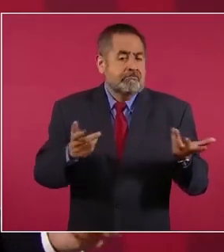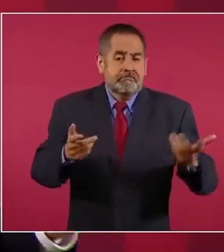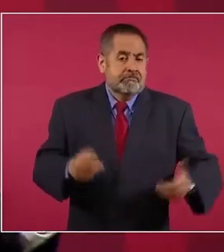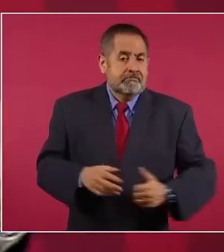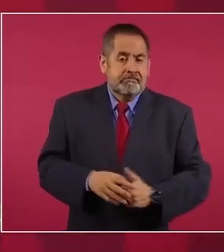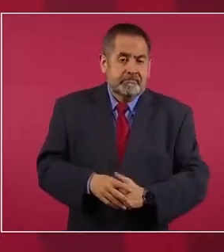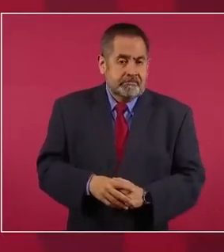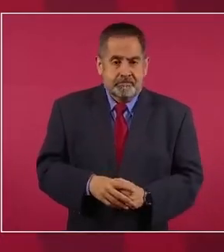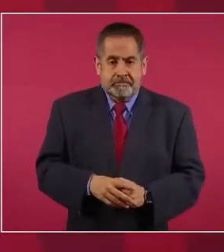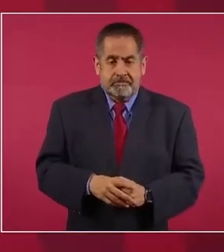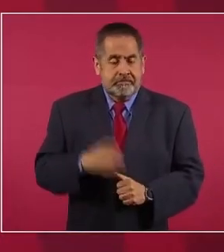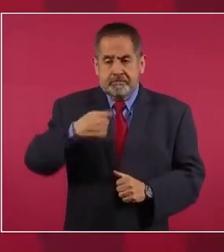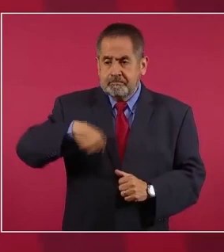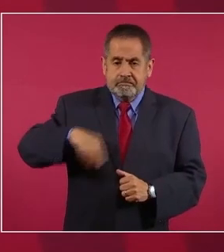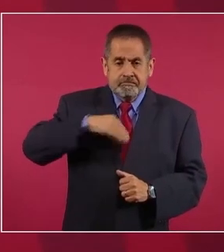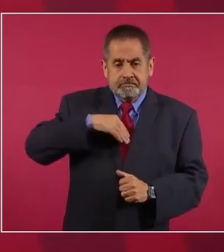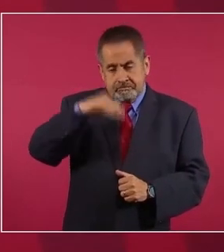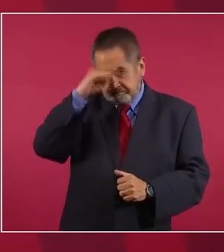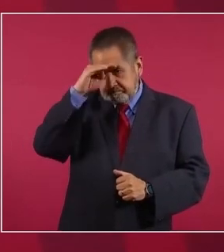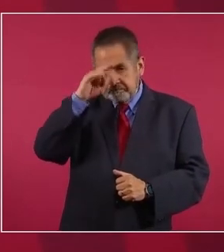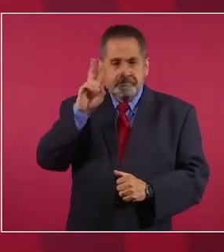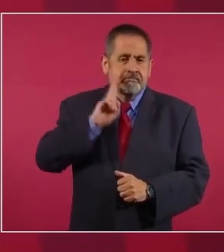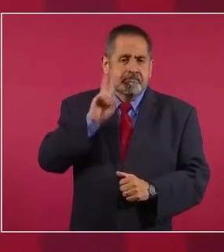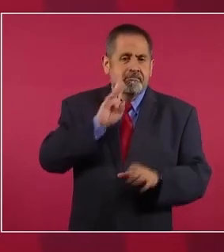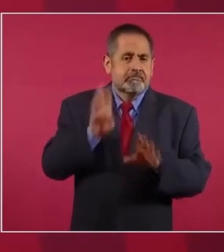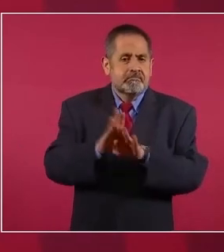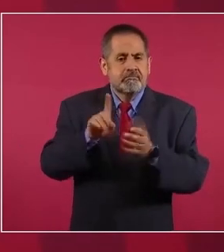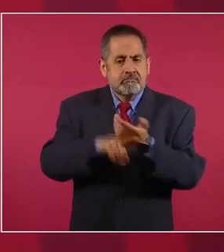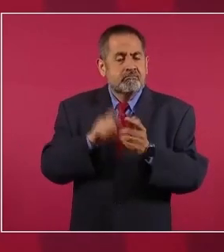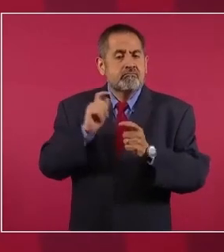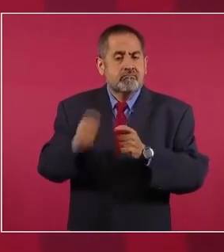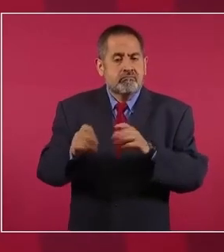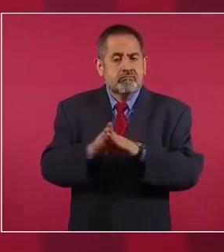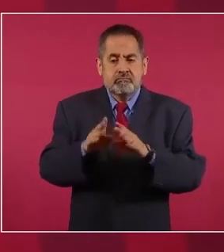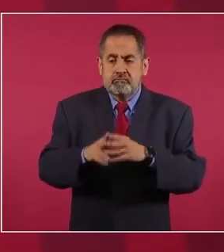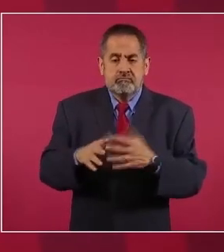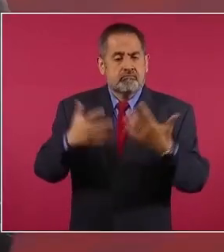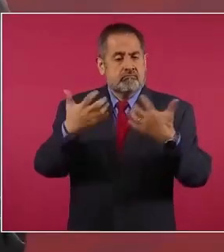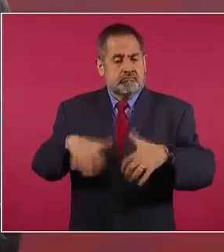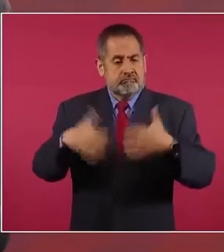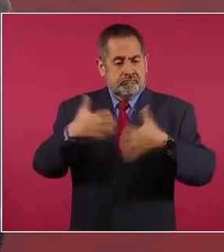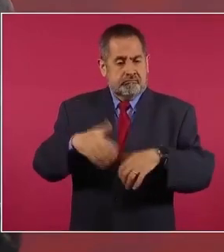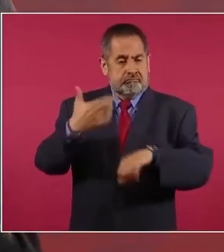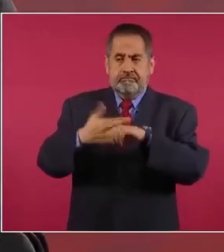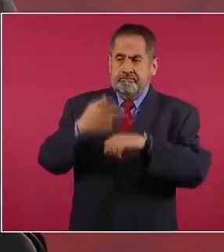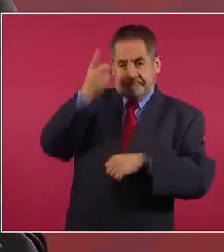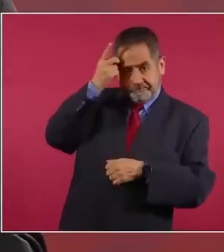que todo quede como empresa pública